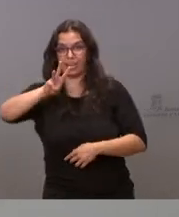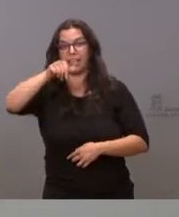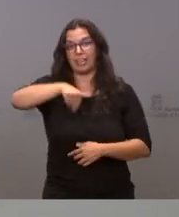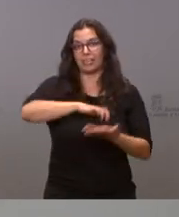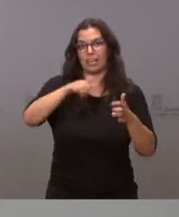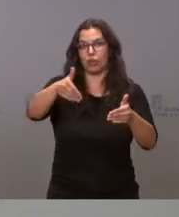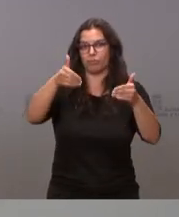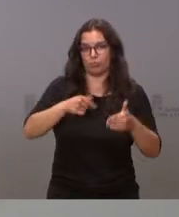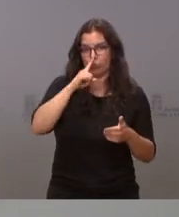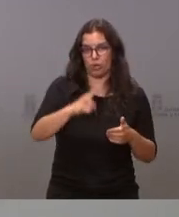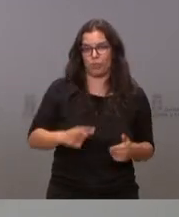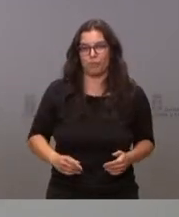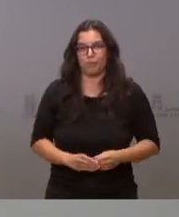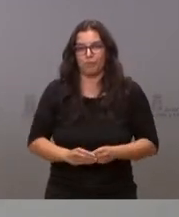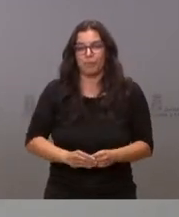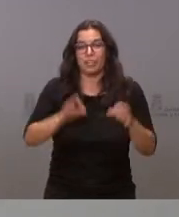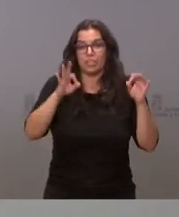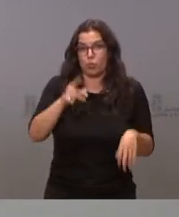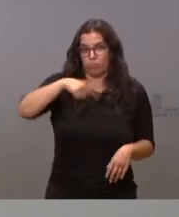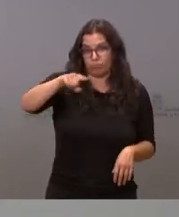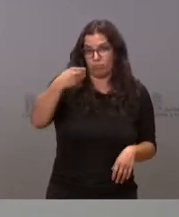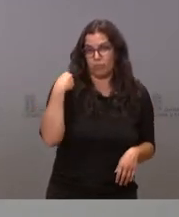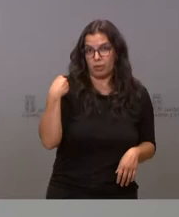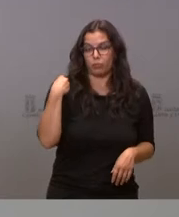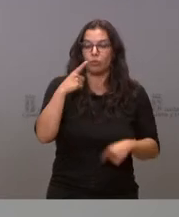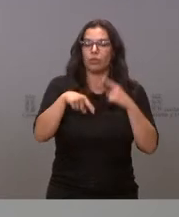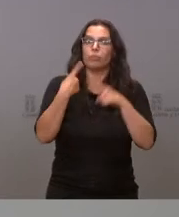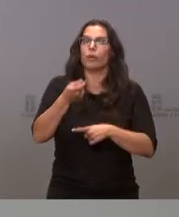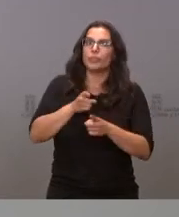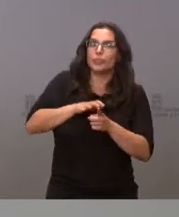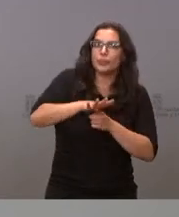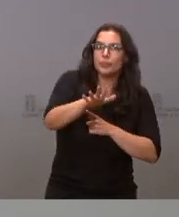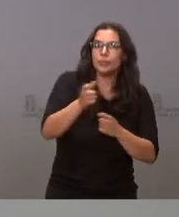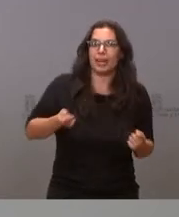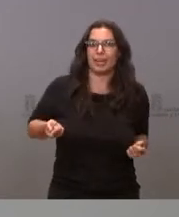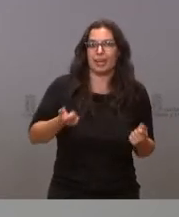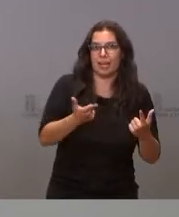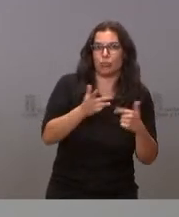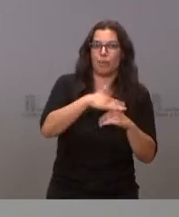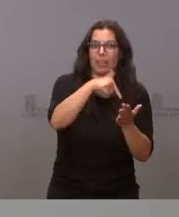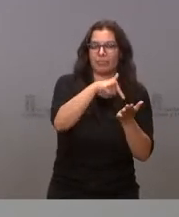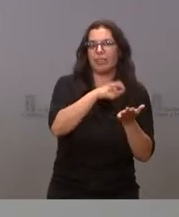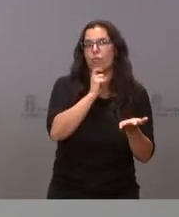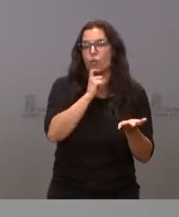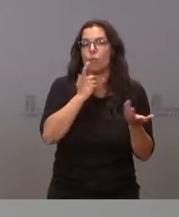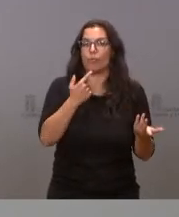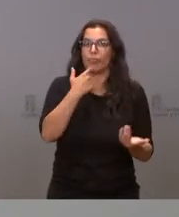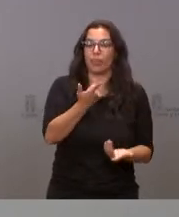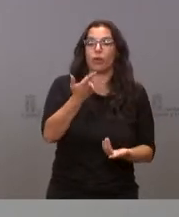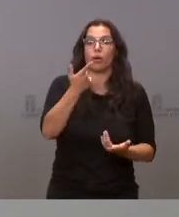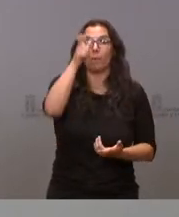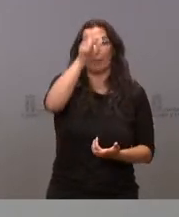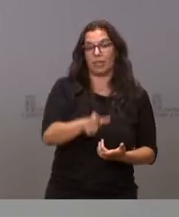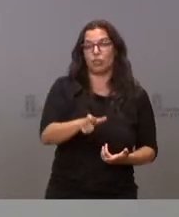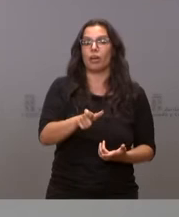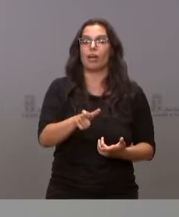año. Como seguramente van a preguntar cómo impacta esto en los costes de las tasas, decir que el estudiante de